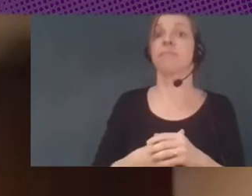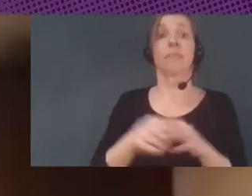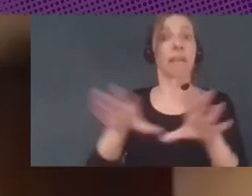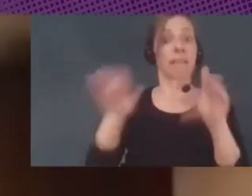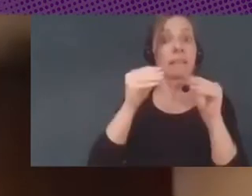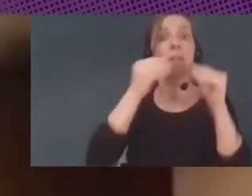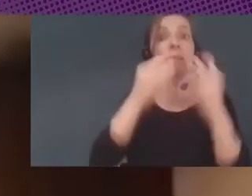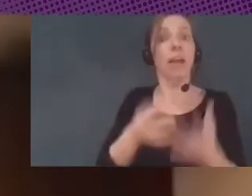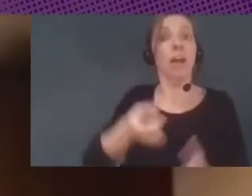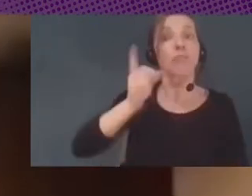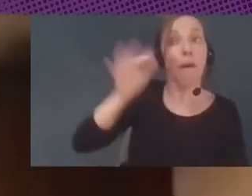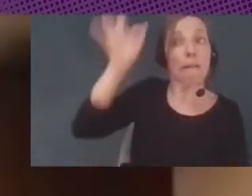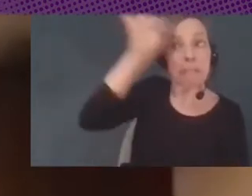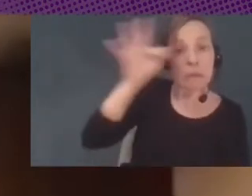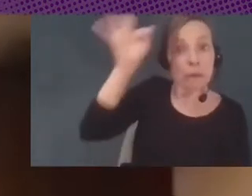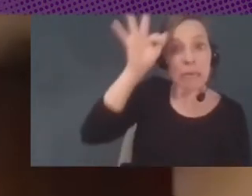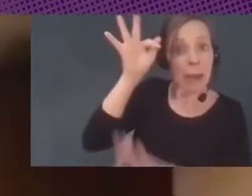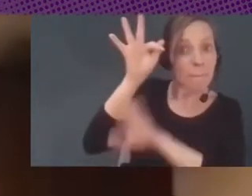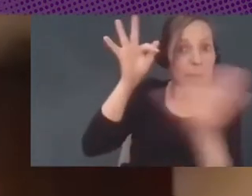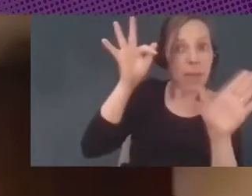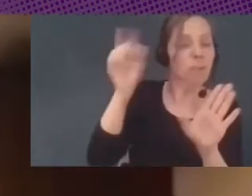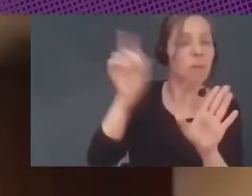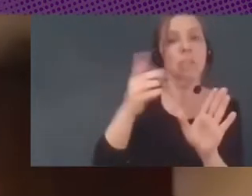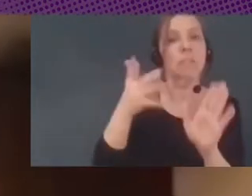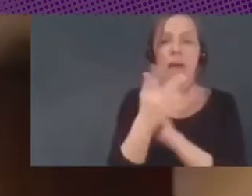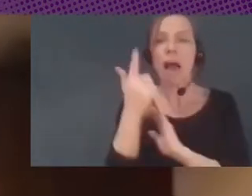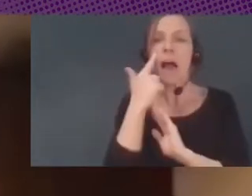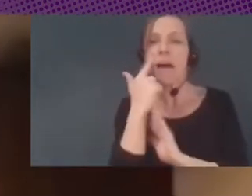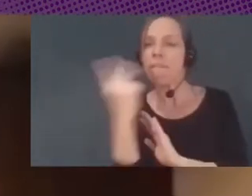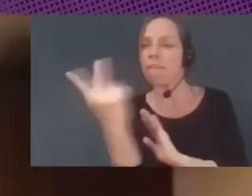instrumentos puntuales de cómo se vinculan entre ellos.